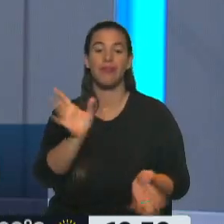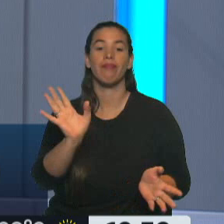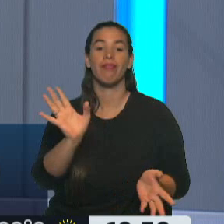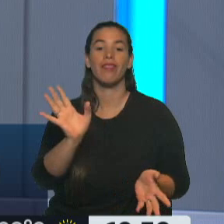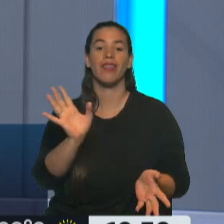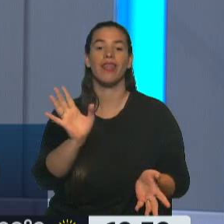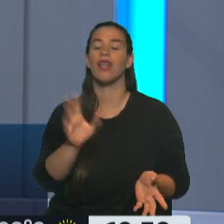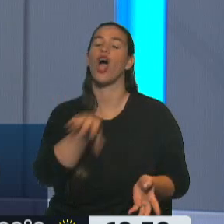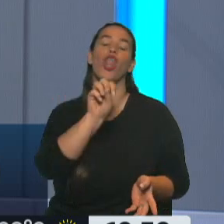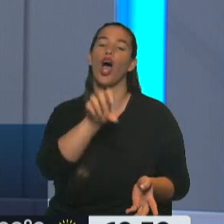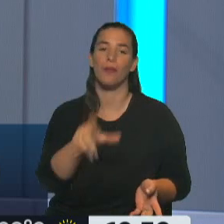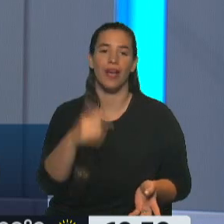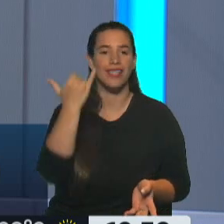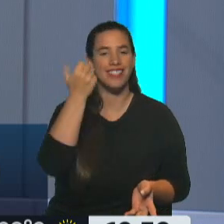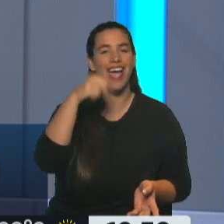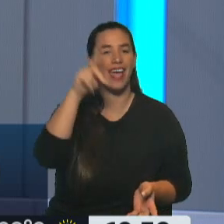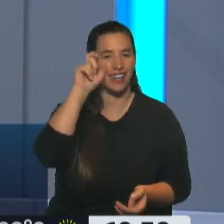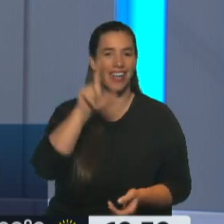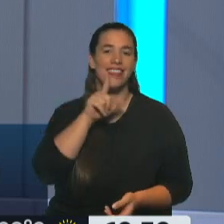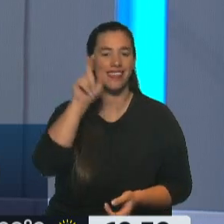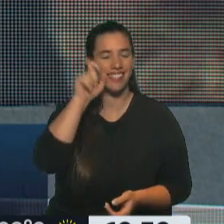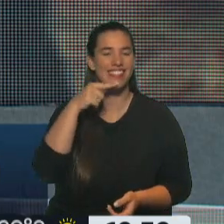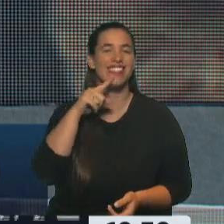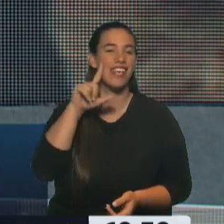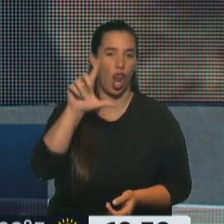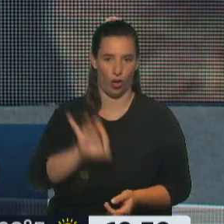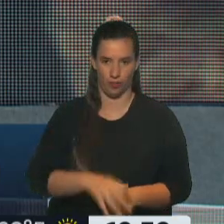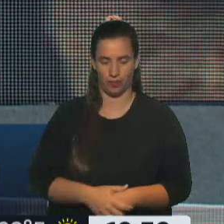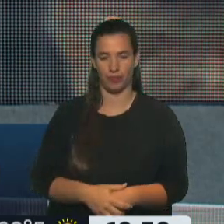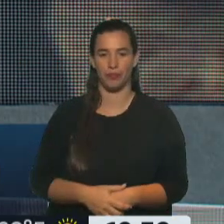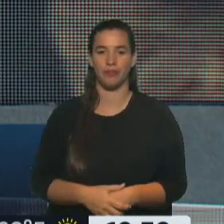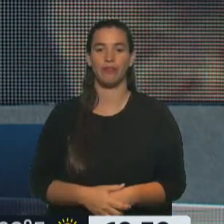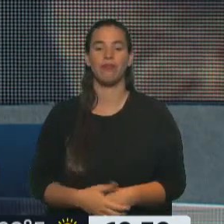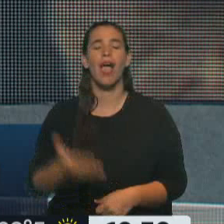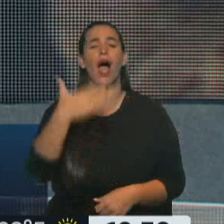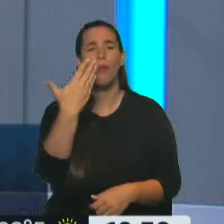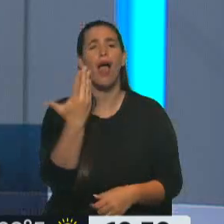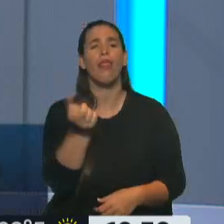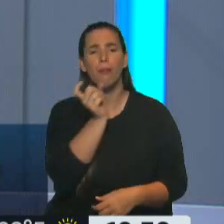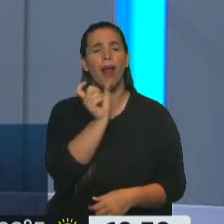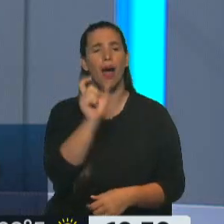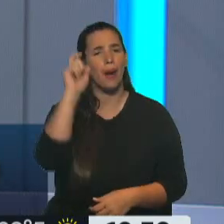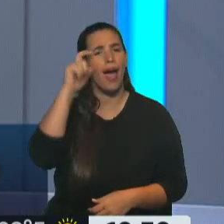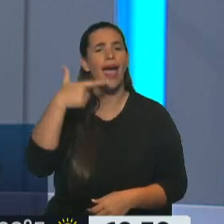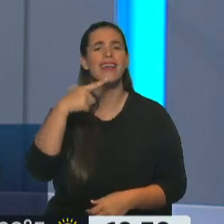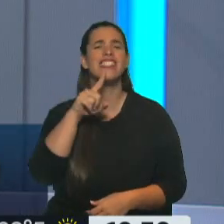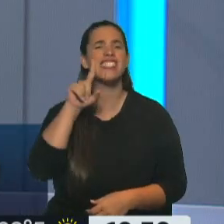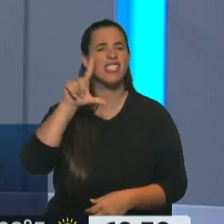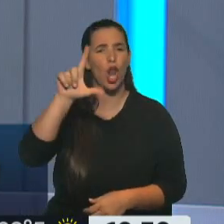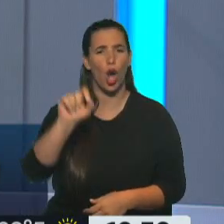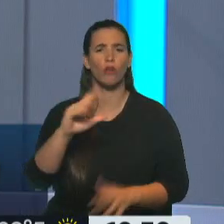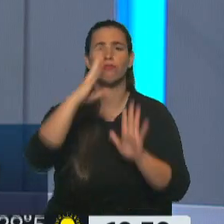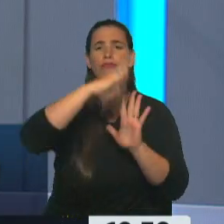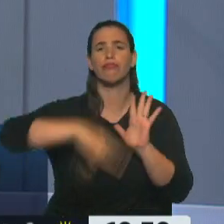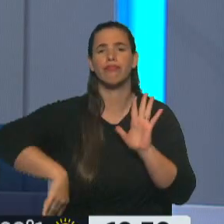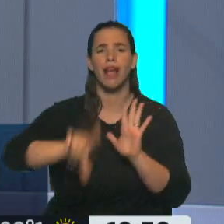están... No, te pregunté el nombre de la tía. Janet Estilo. Listo, ya está. Bueno, hablando de estilo, ¿qué estilo tiene la ley? Extenso y